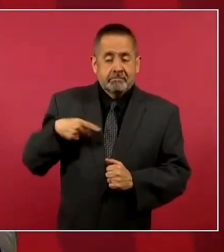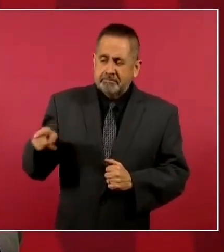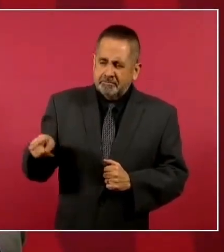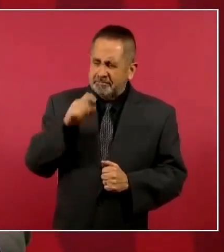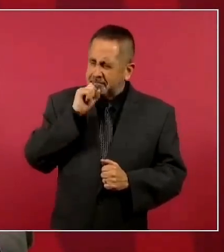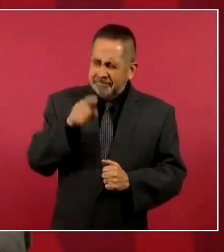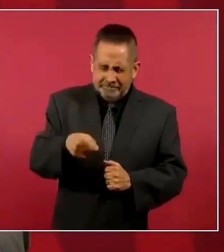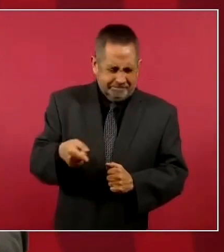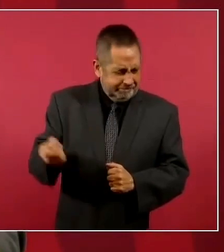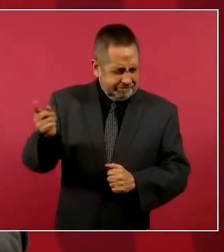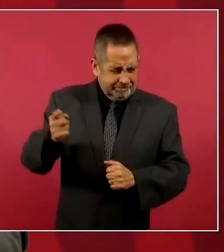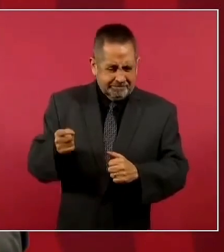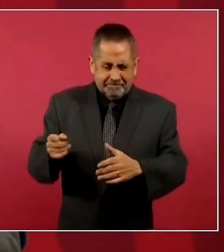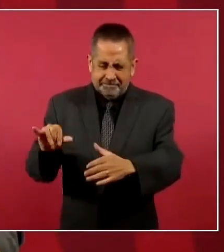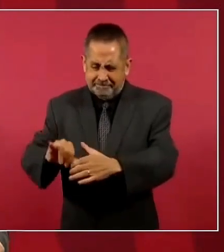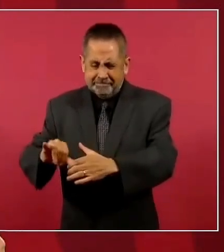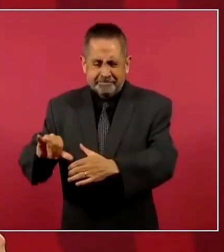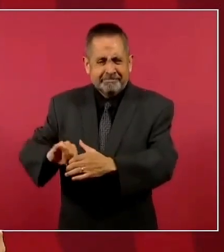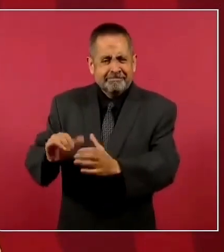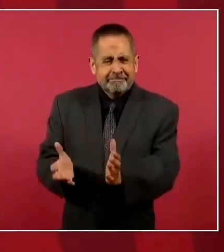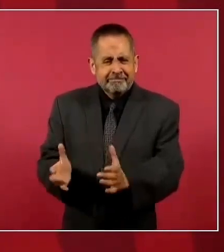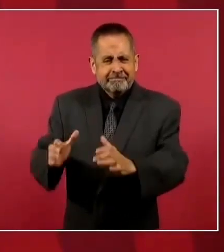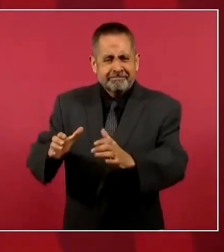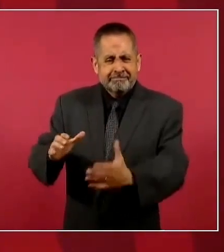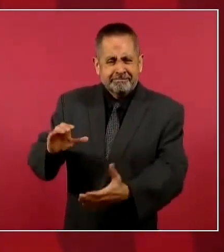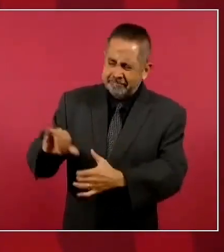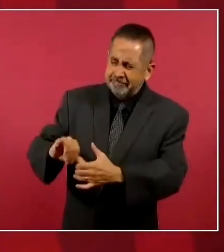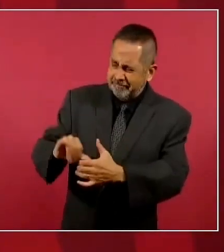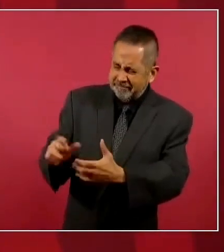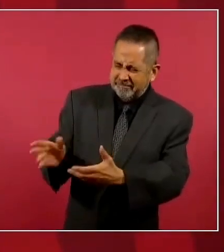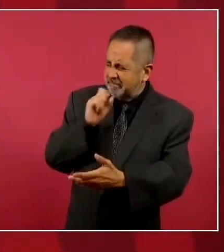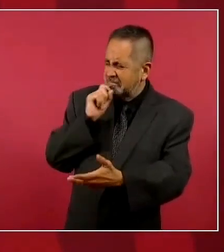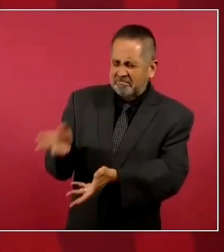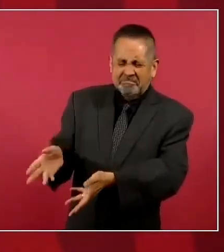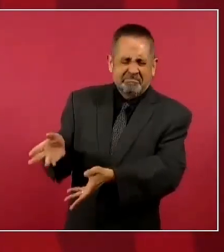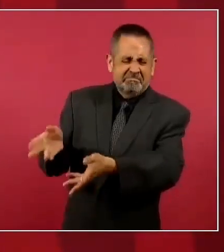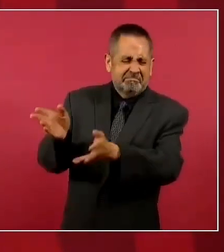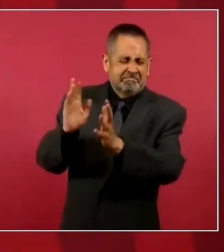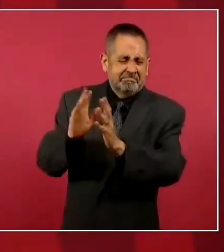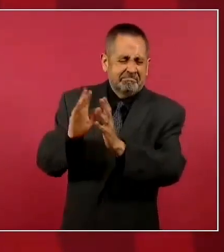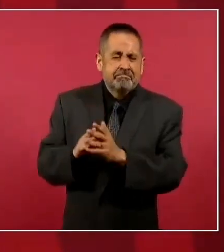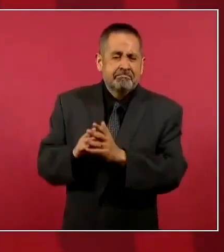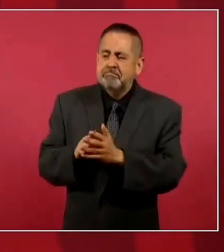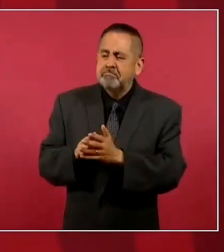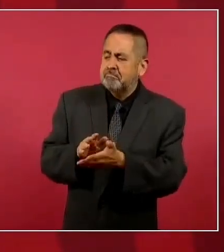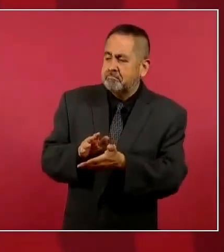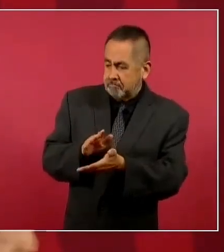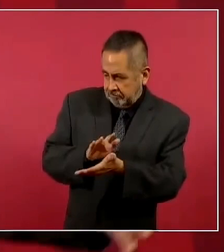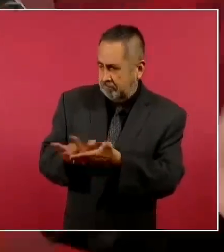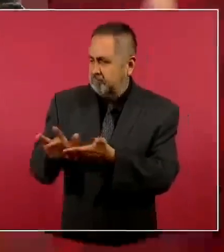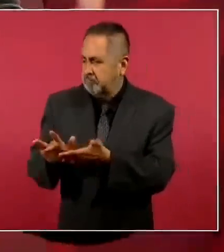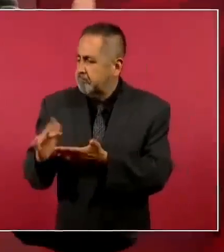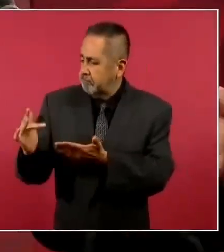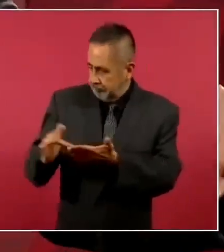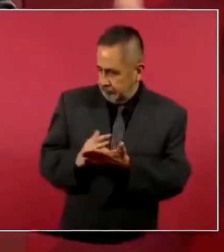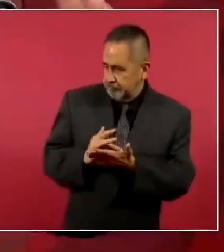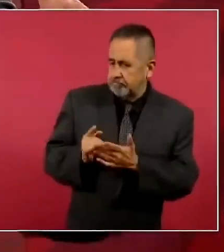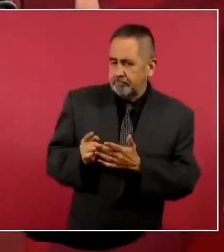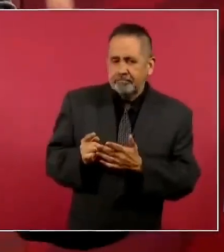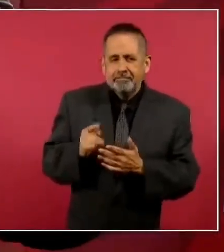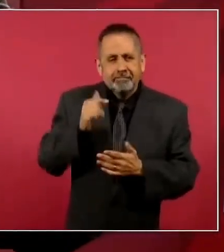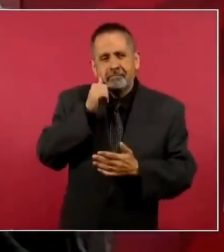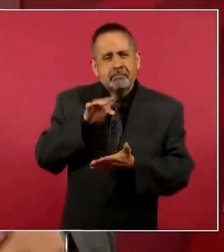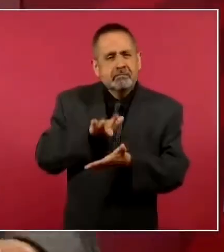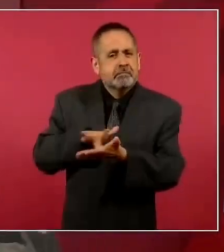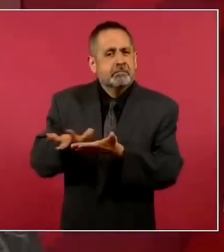llenaran bidones de gasolinas, había ese apoyo.